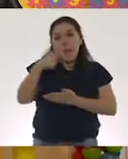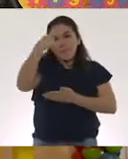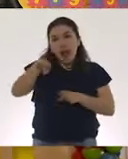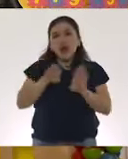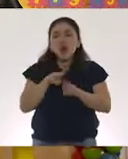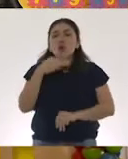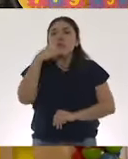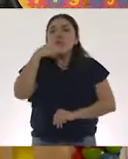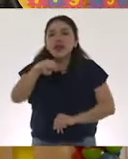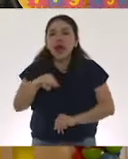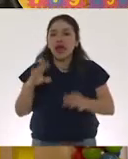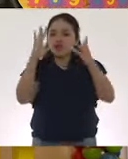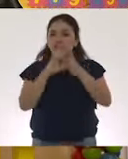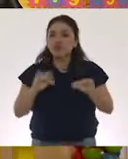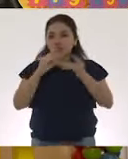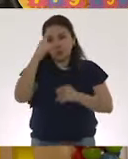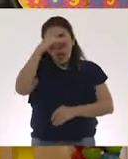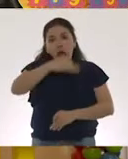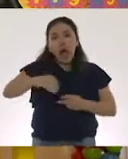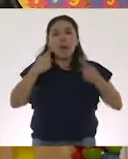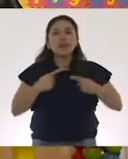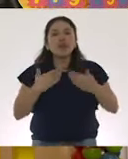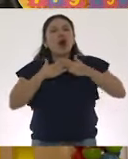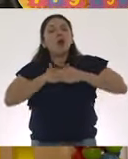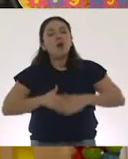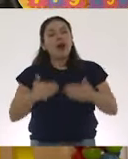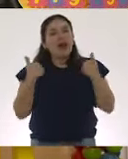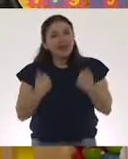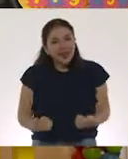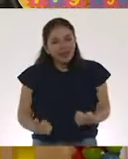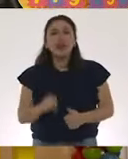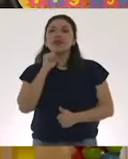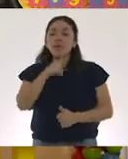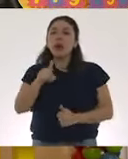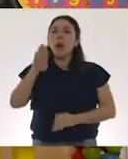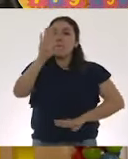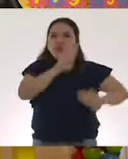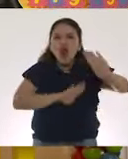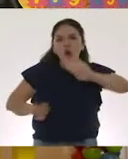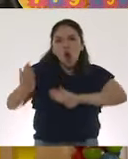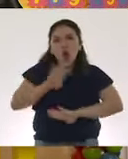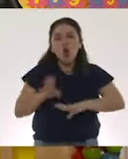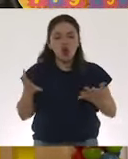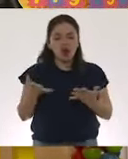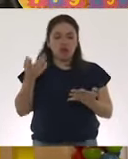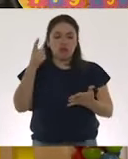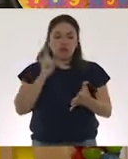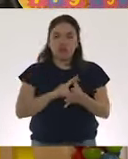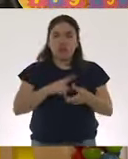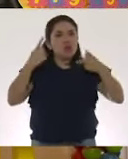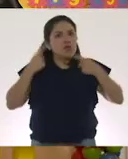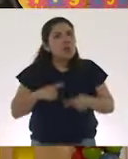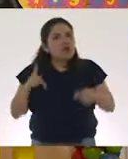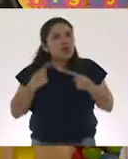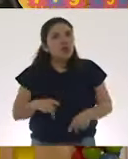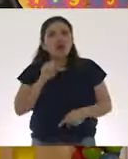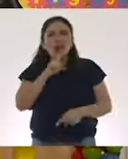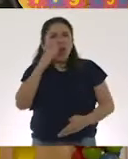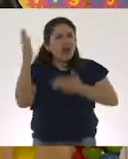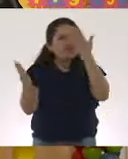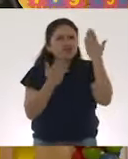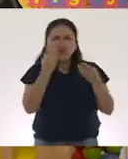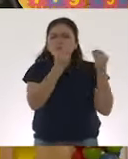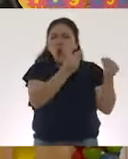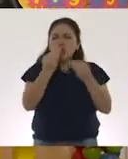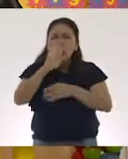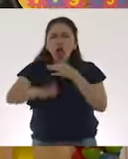mensajes que vamos a dirigir a la población. Intervienen biólogos, intervienen personas que estudian muchos